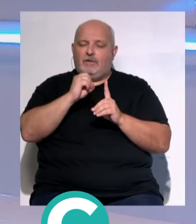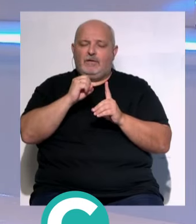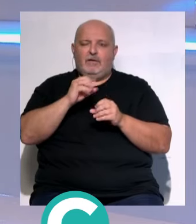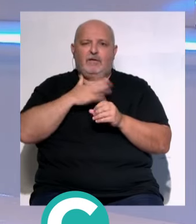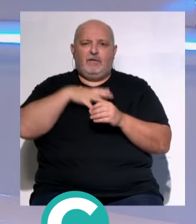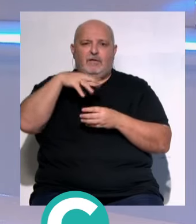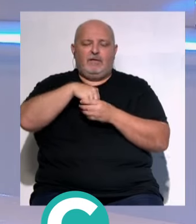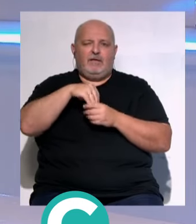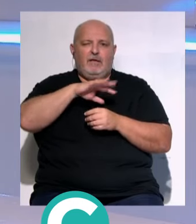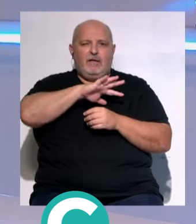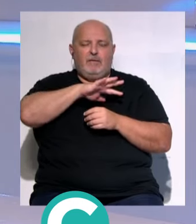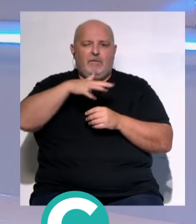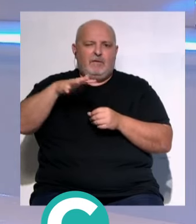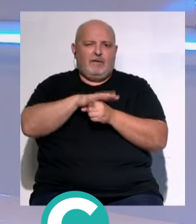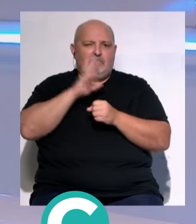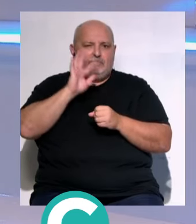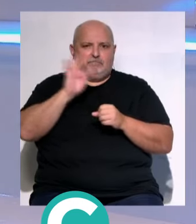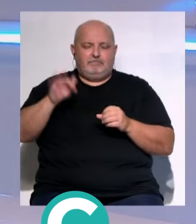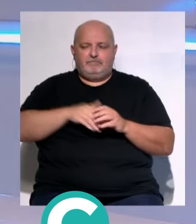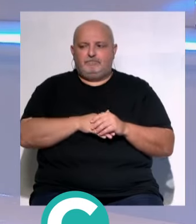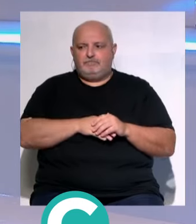...en la zona interior de la provincia de Cádiz... ...lo vemos.